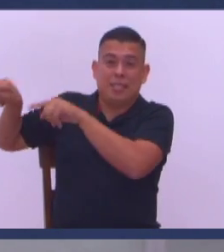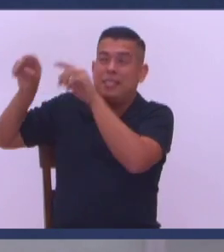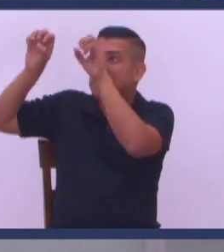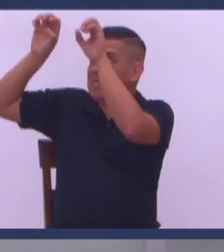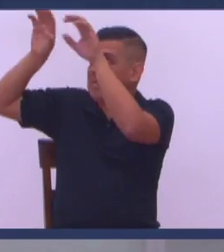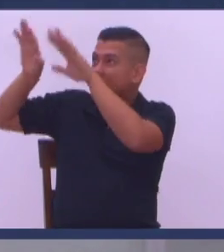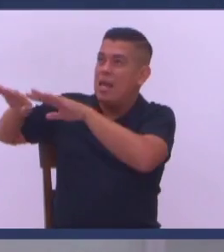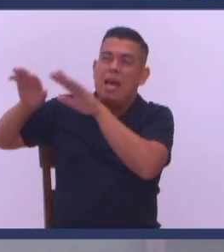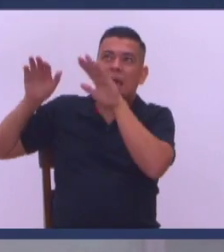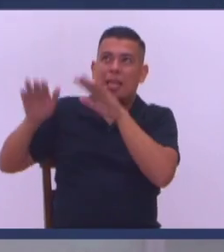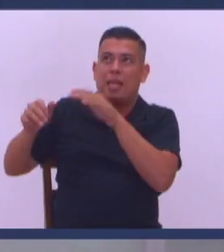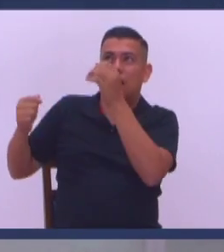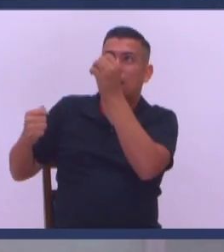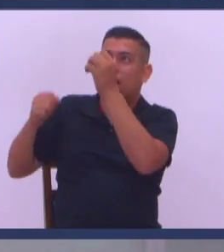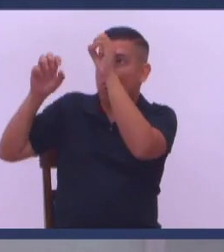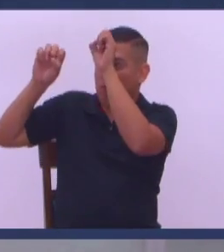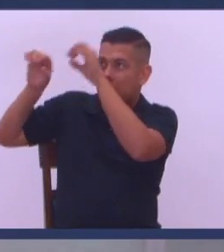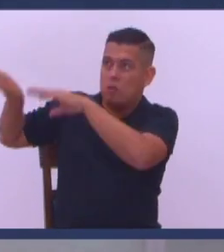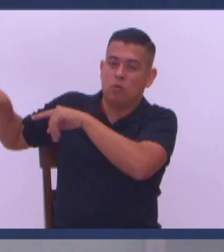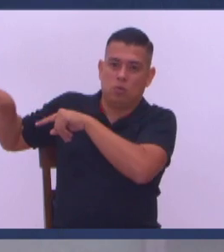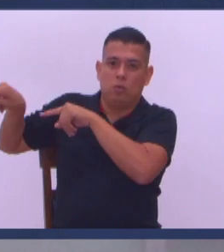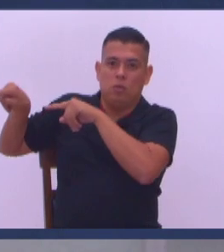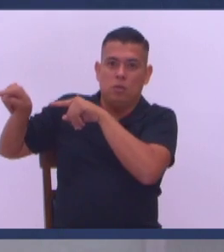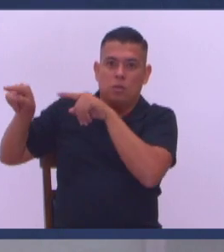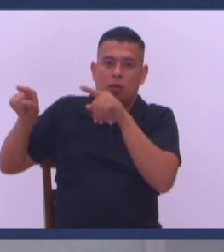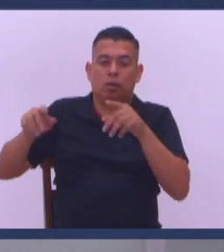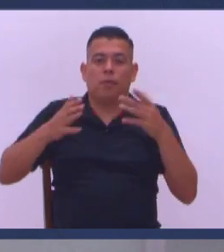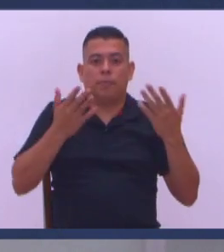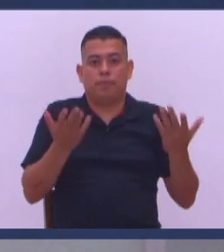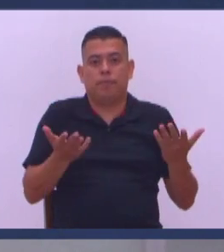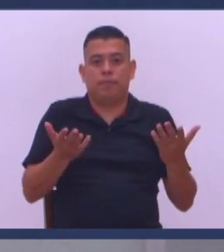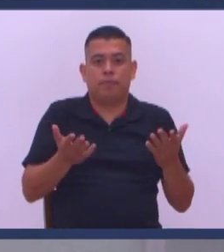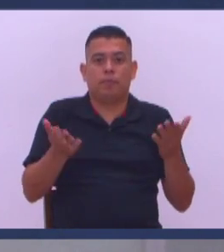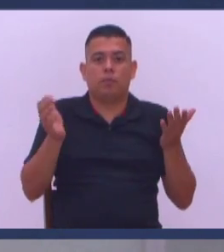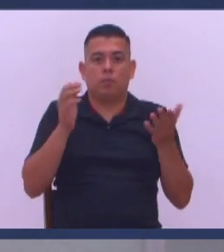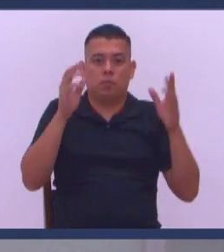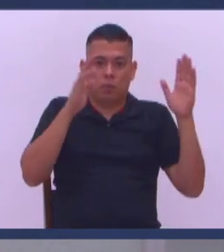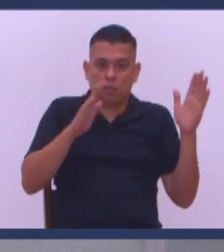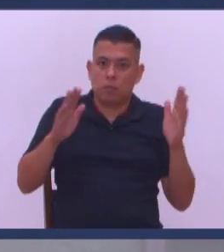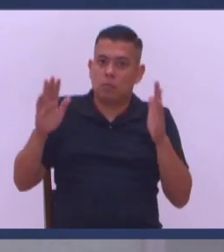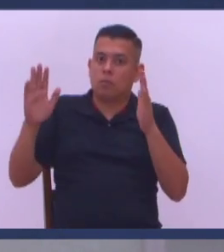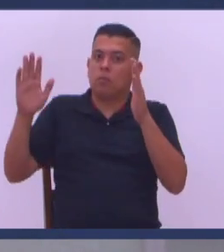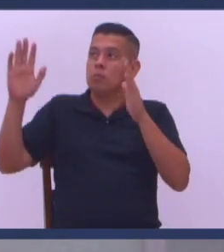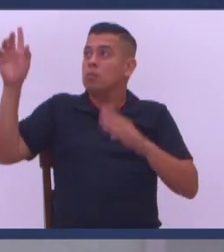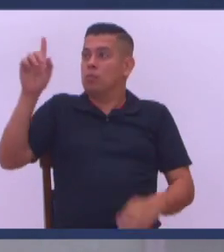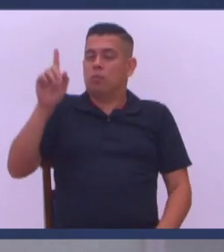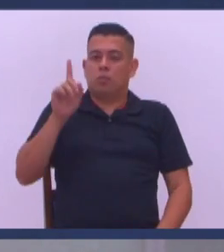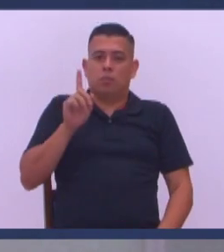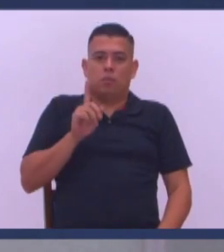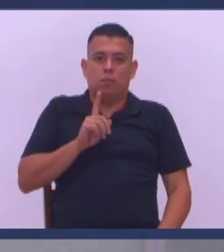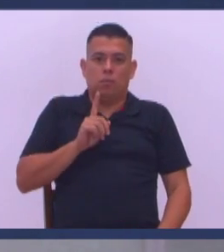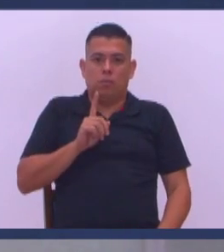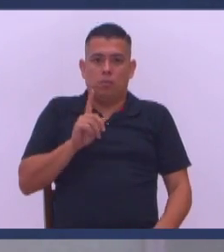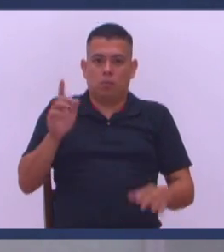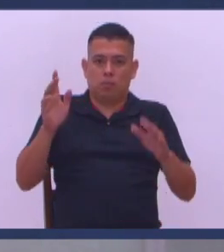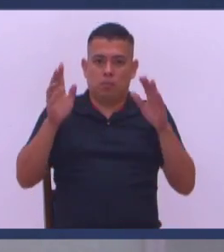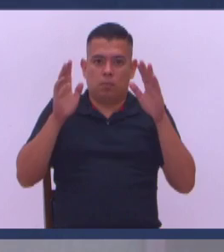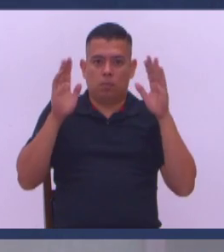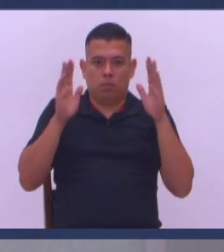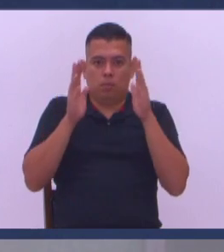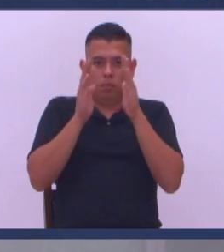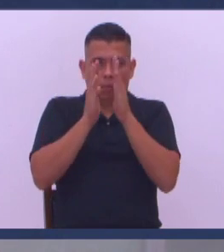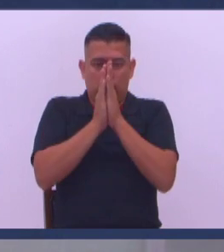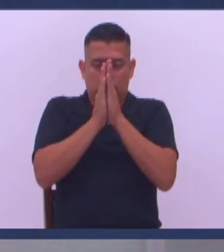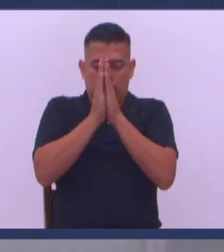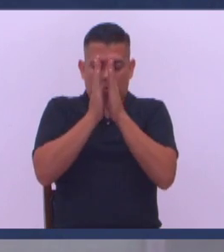hermano Dios devolverá El favor a mi casa Amigos y hermanos Volvamos a Dios Y Él Volverá a nosotros El que tiene Espera y que oiga